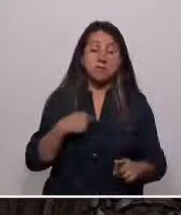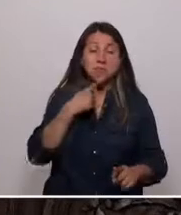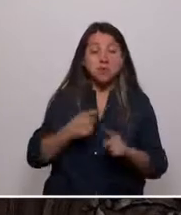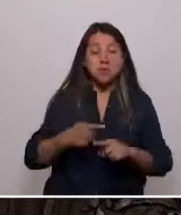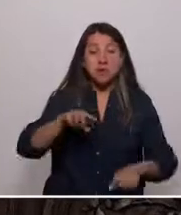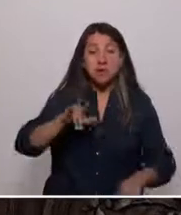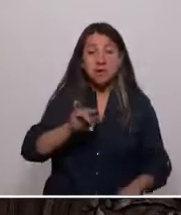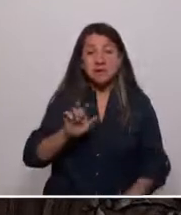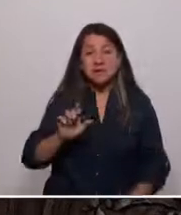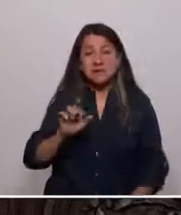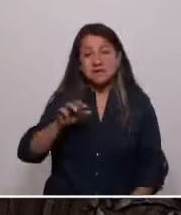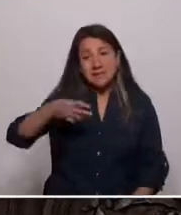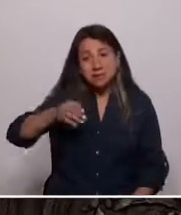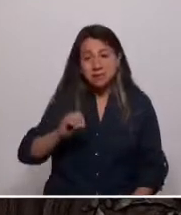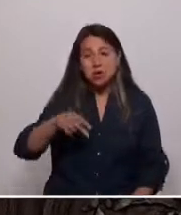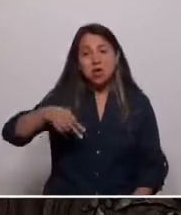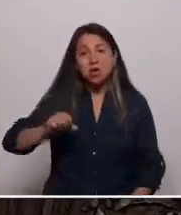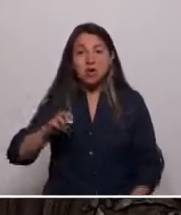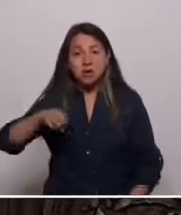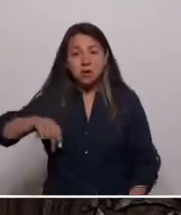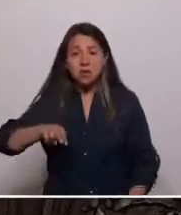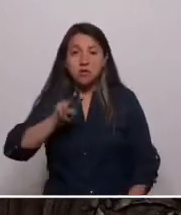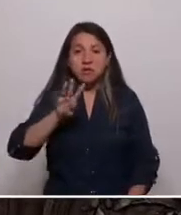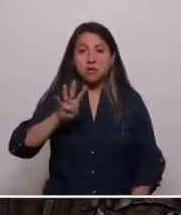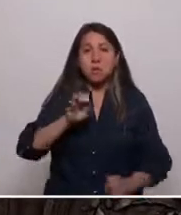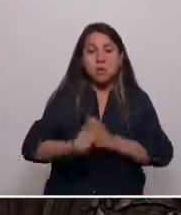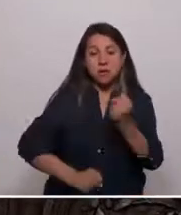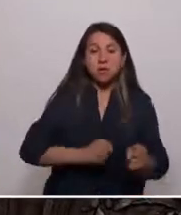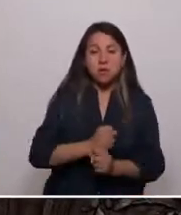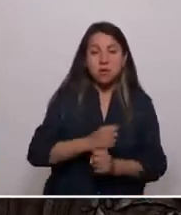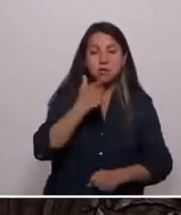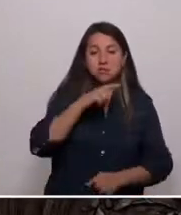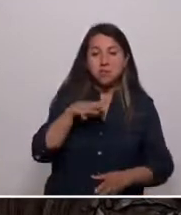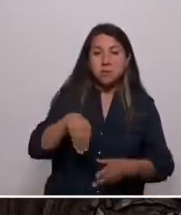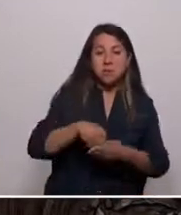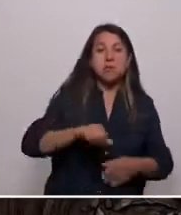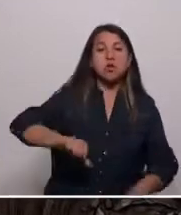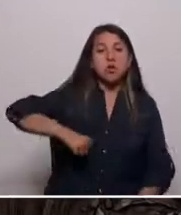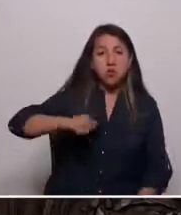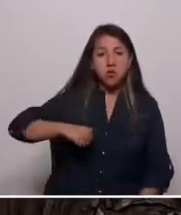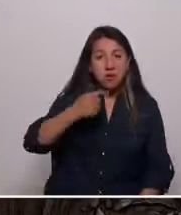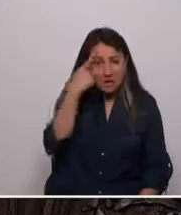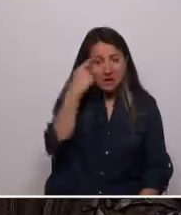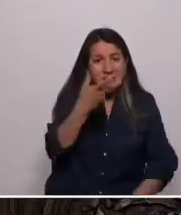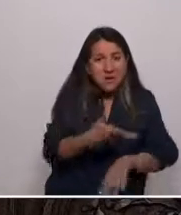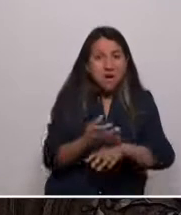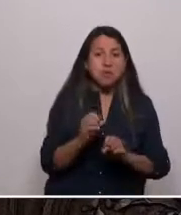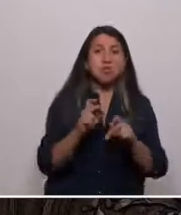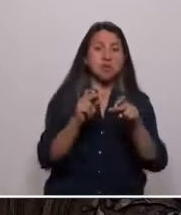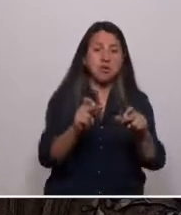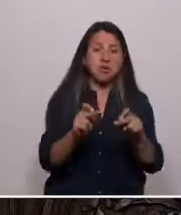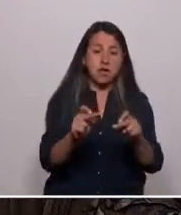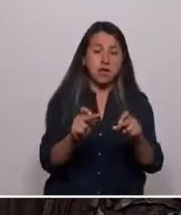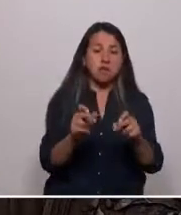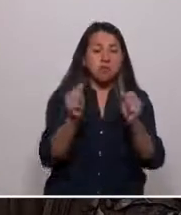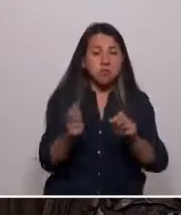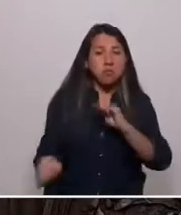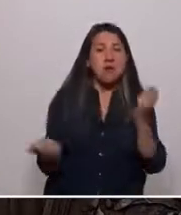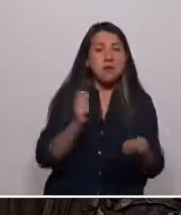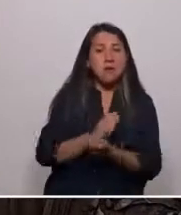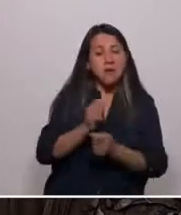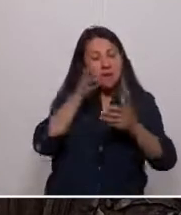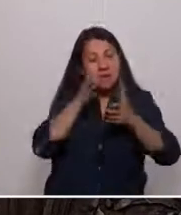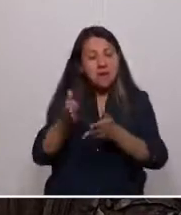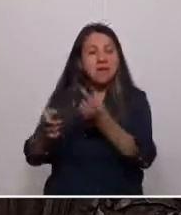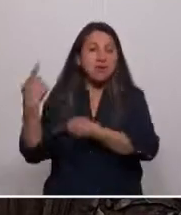Guillermo Namor-Kong. Tengo 24 años y soy parte de esa juventud que cree que tenemos una oportunidad única para cambiar el rumbo de la historia.